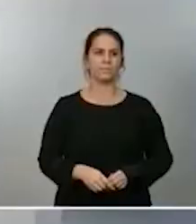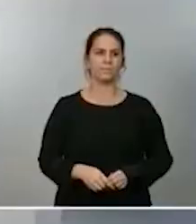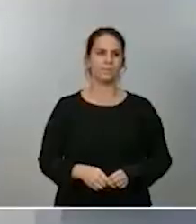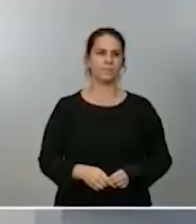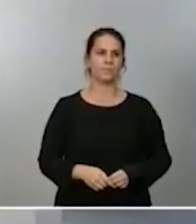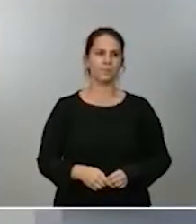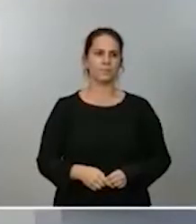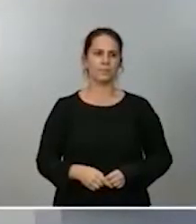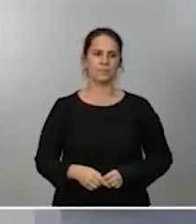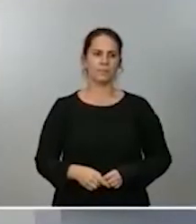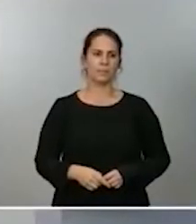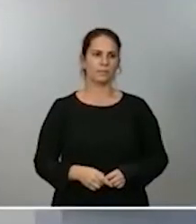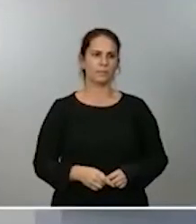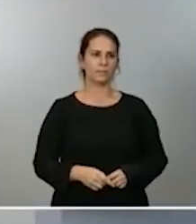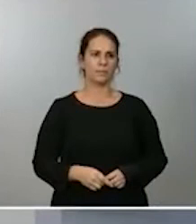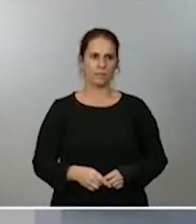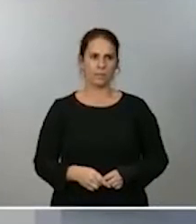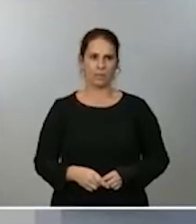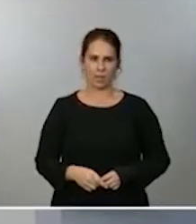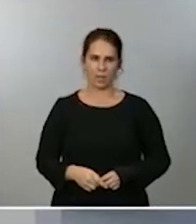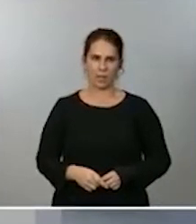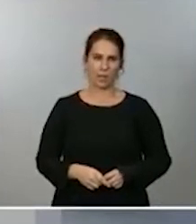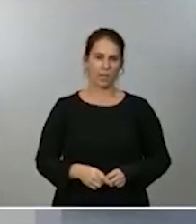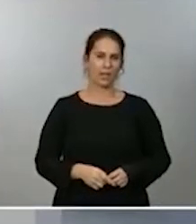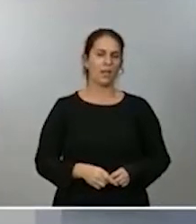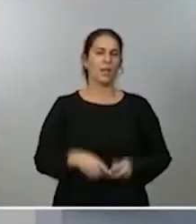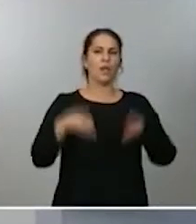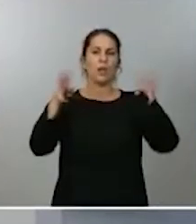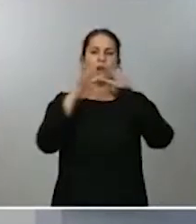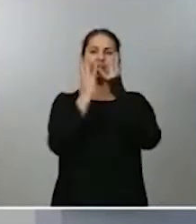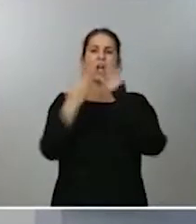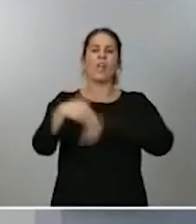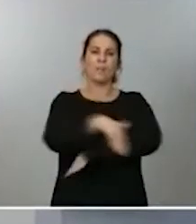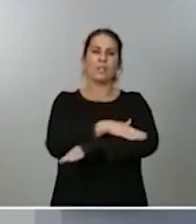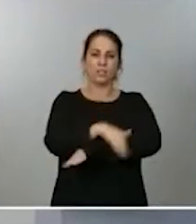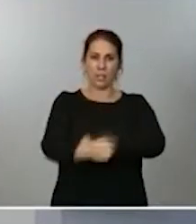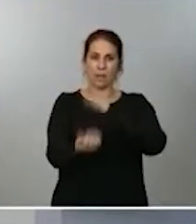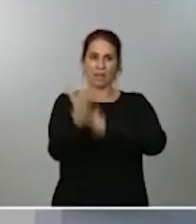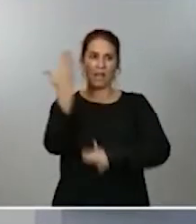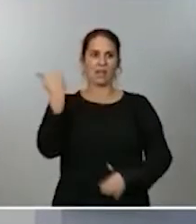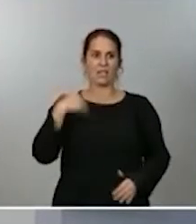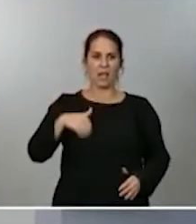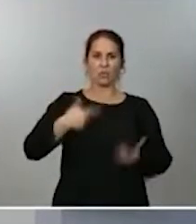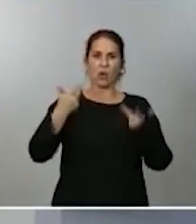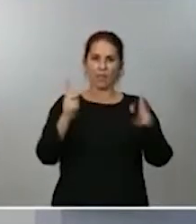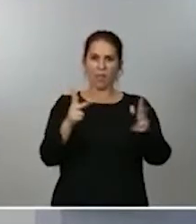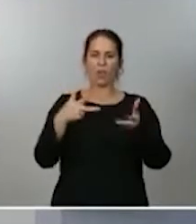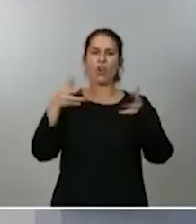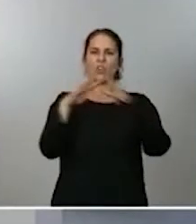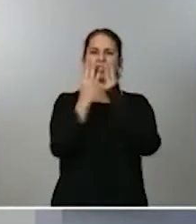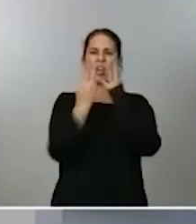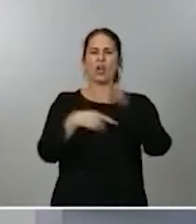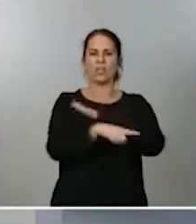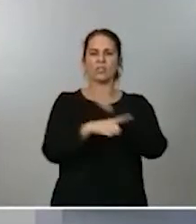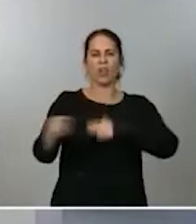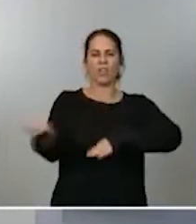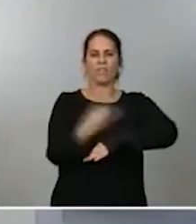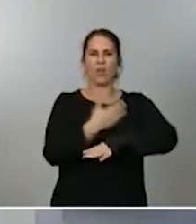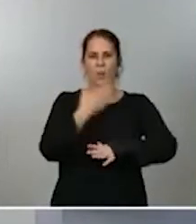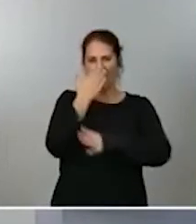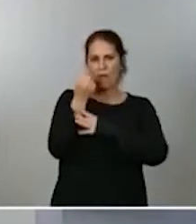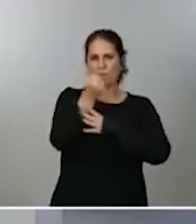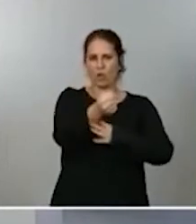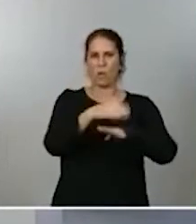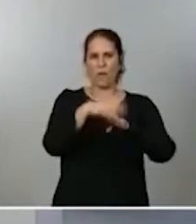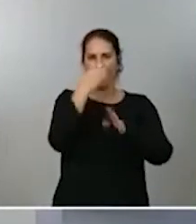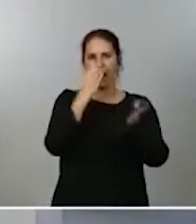de tema, el Consejo de Ministros también ha autorizado esta mañana al Consejo Gestor del Fondo de Apoyo a la Solvencia de